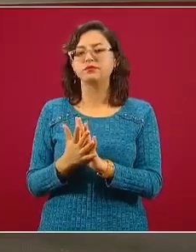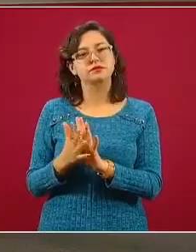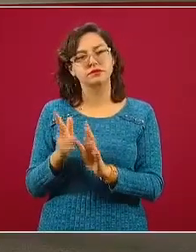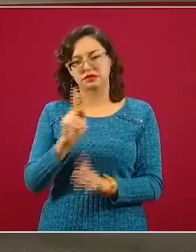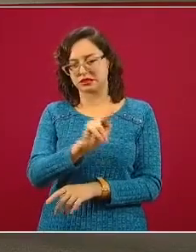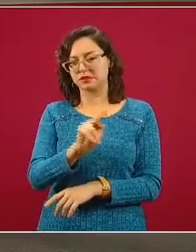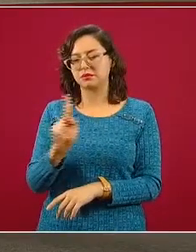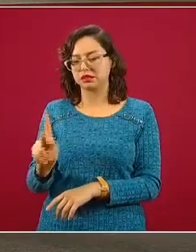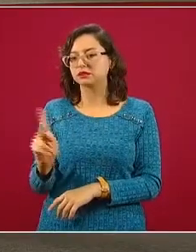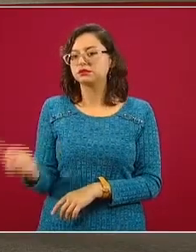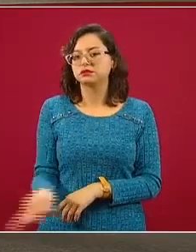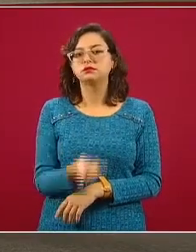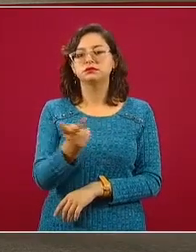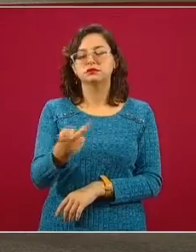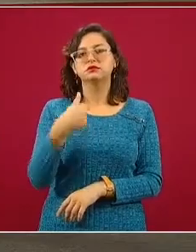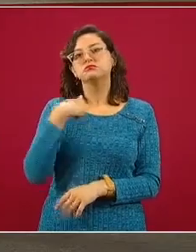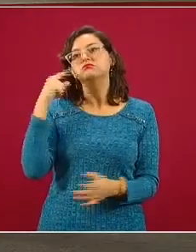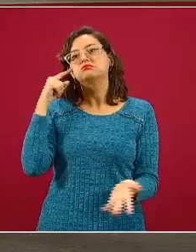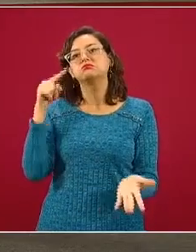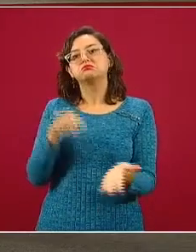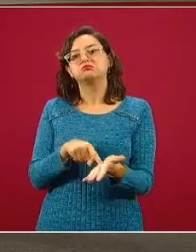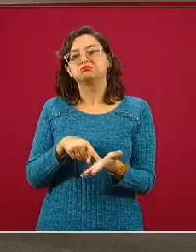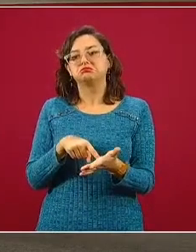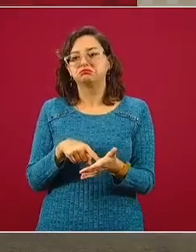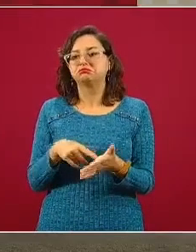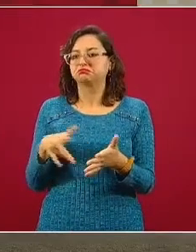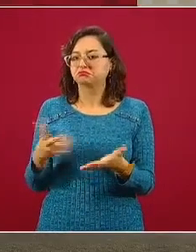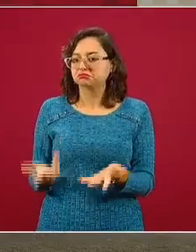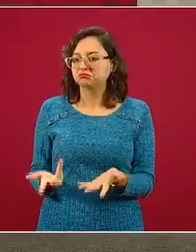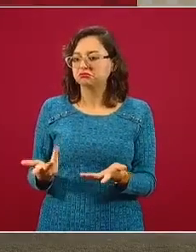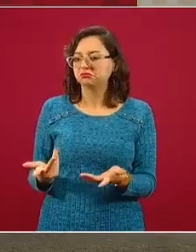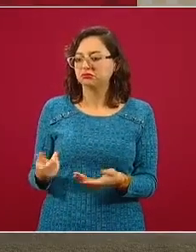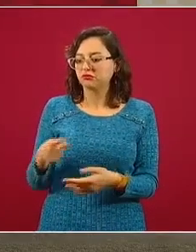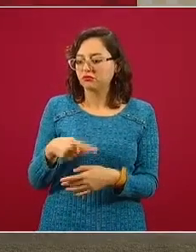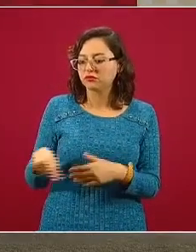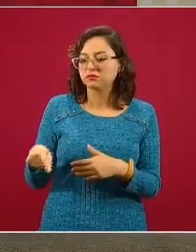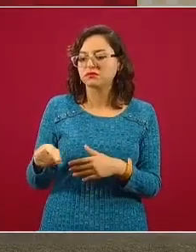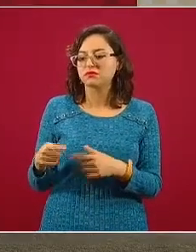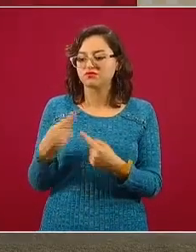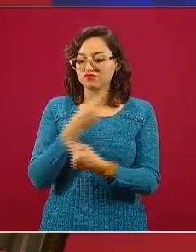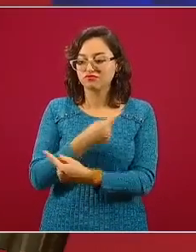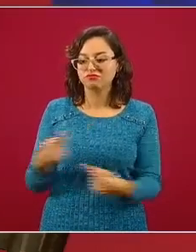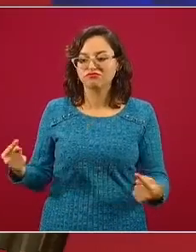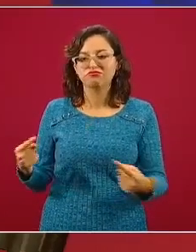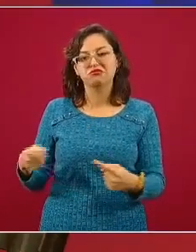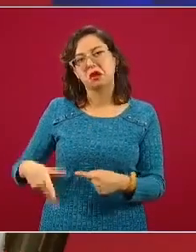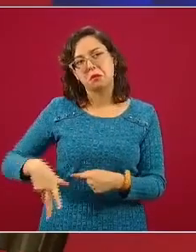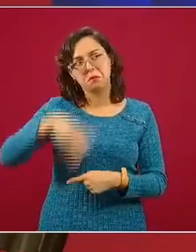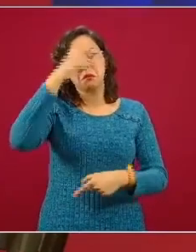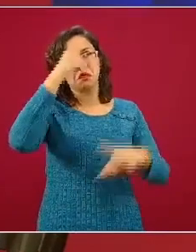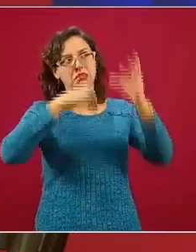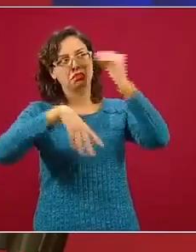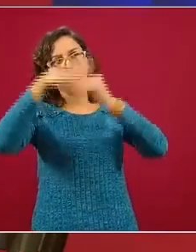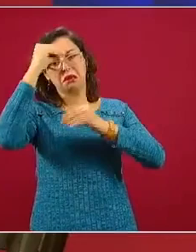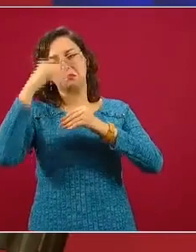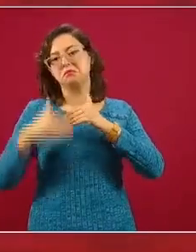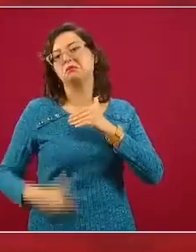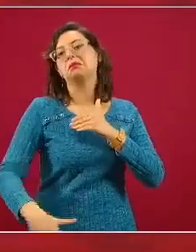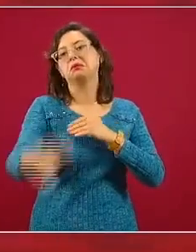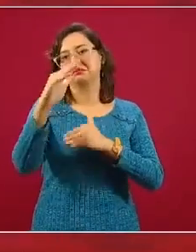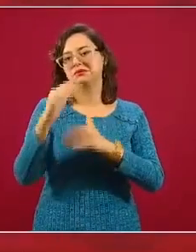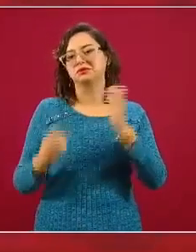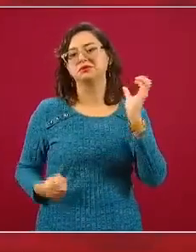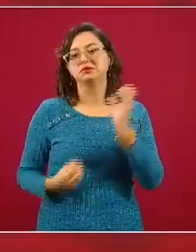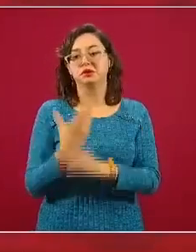ahí es donde creo que vamos a poder tener los cambios de mayor largo plazo. Por parte del gobierno, sí vamos a incorporar